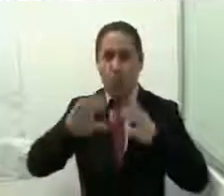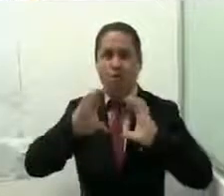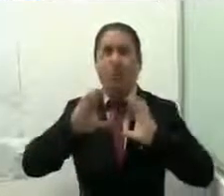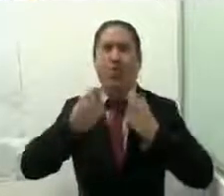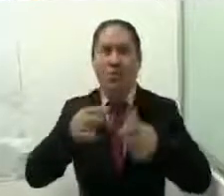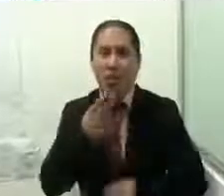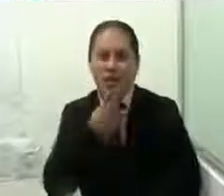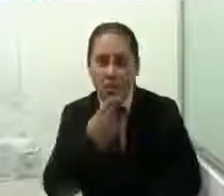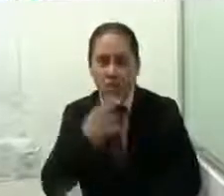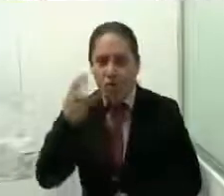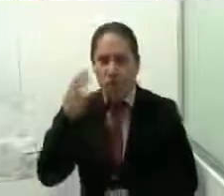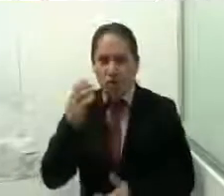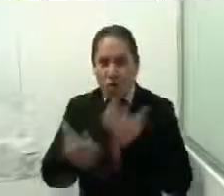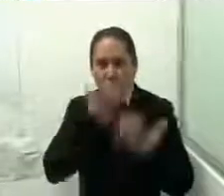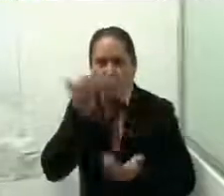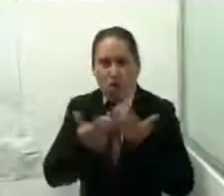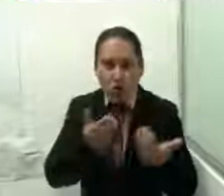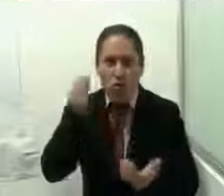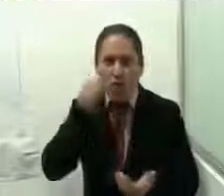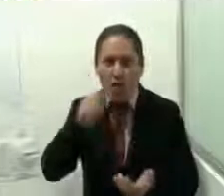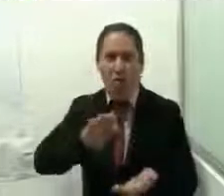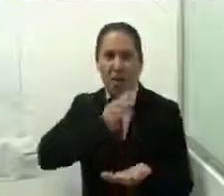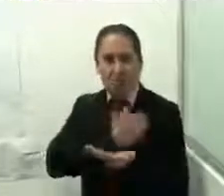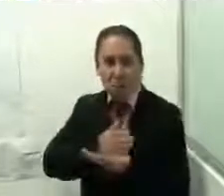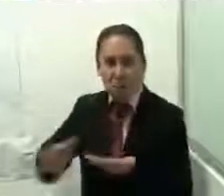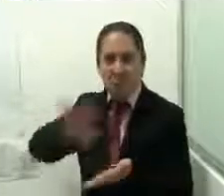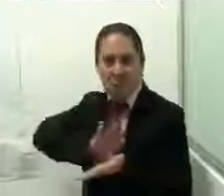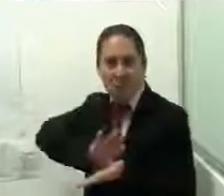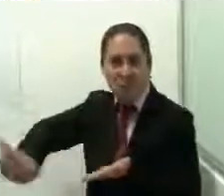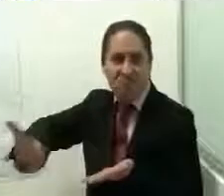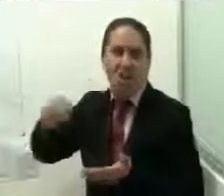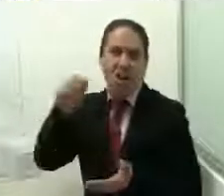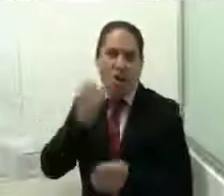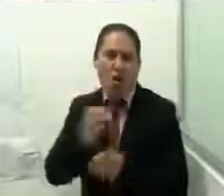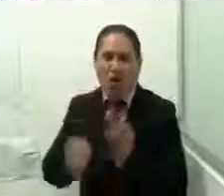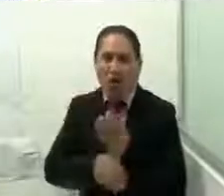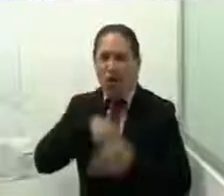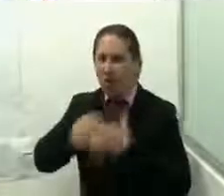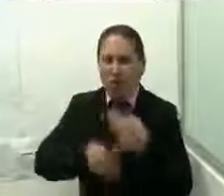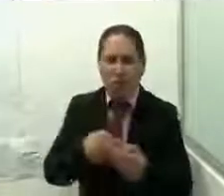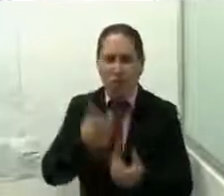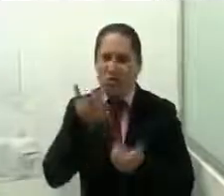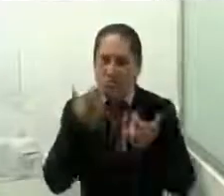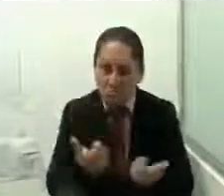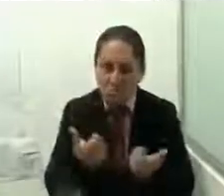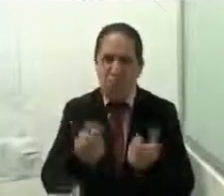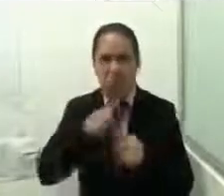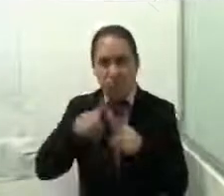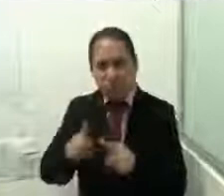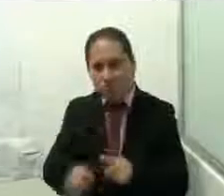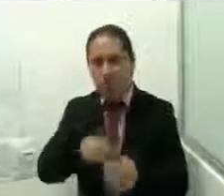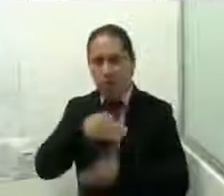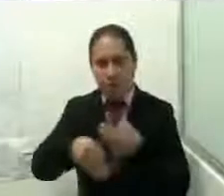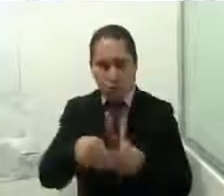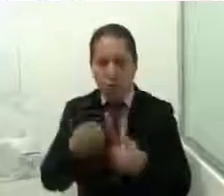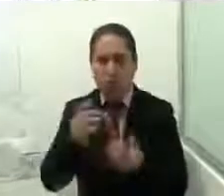costumbres mantienen a la mujer en un plan marginal en la vida social, económica y comunitaria? Muchas